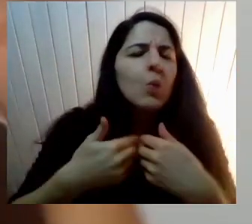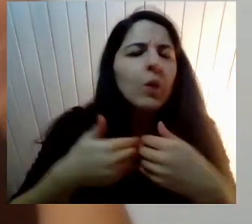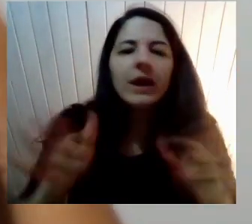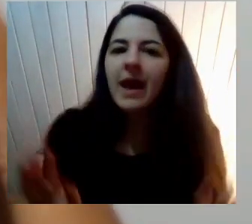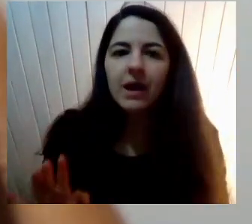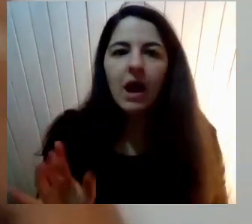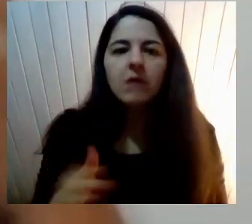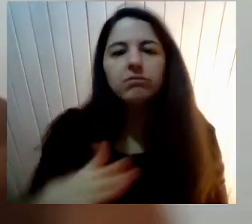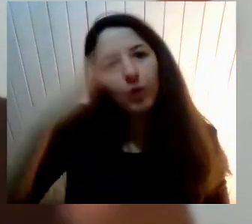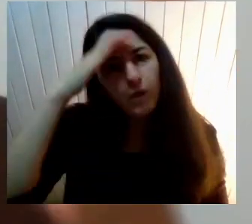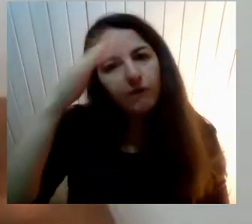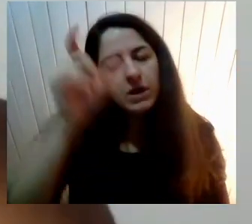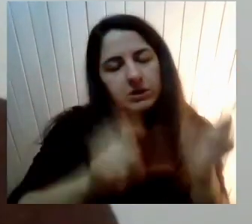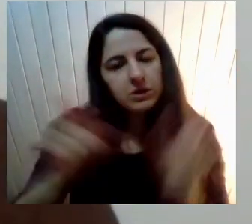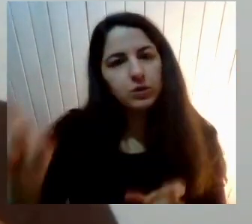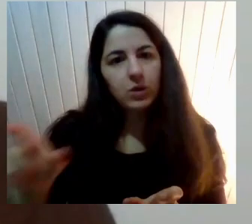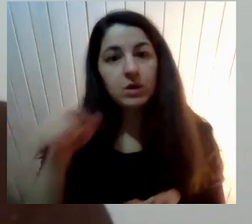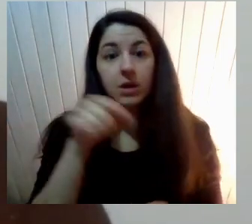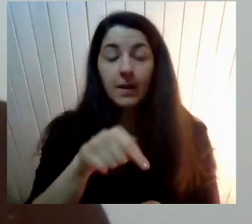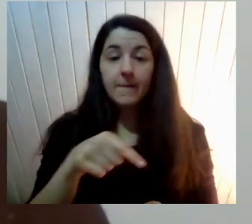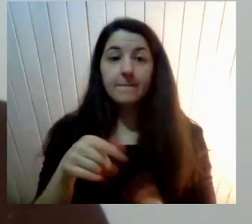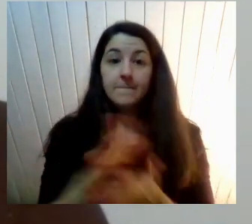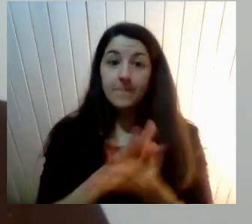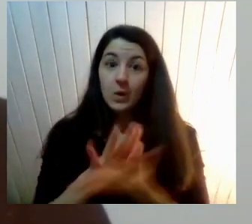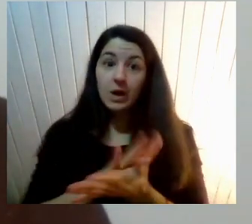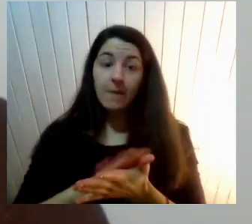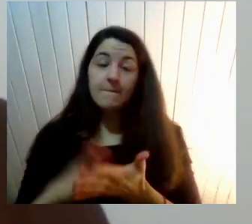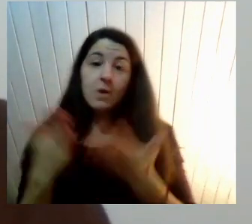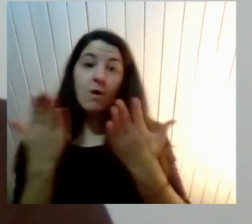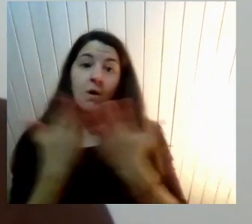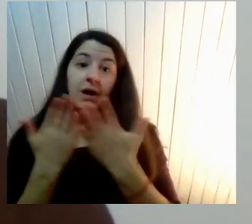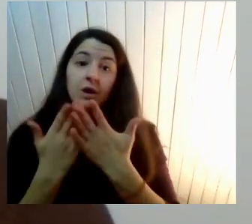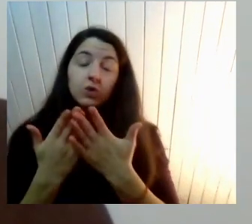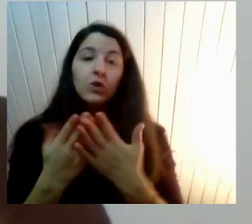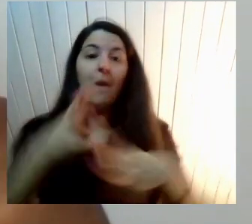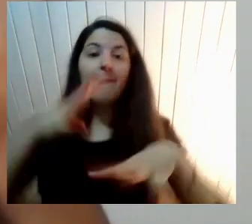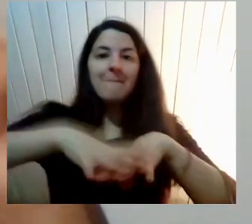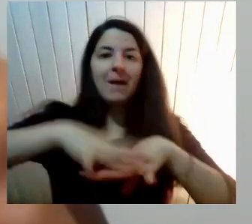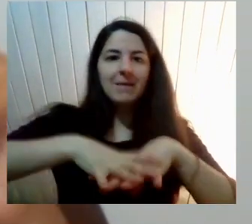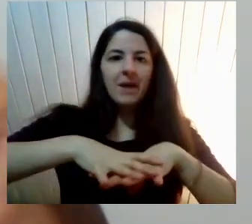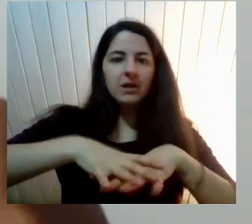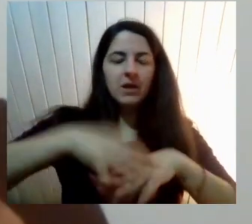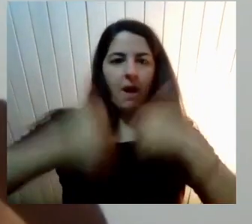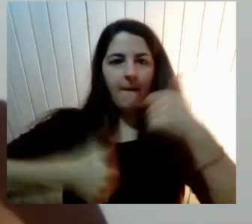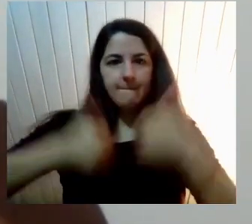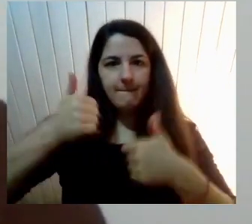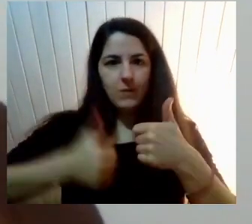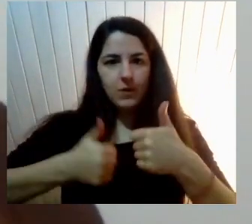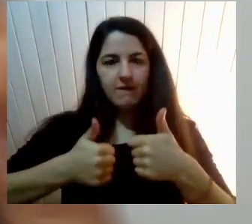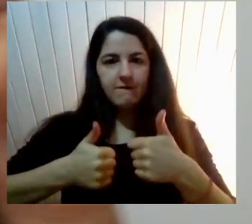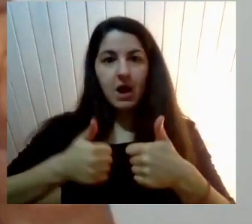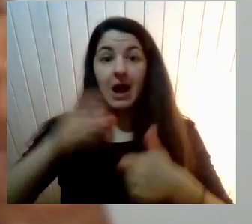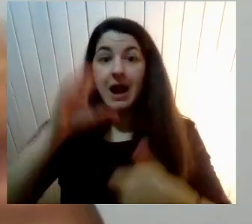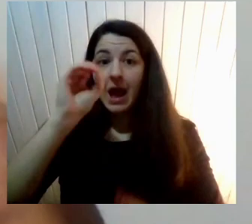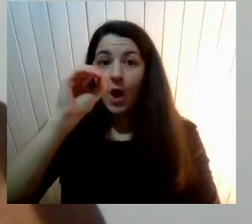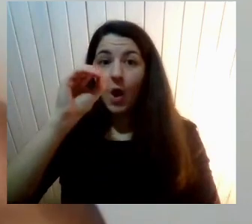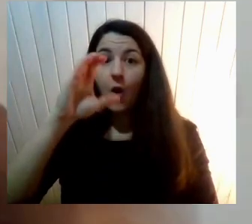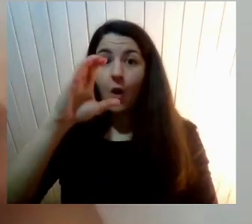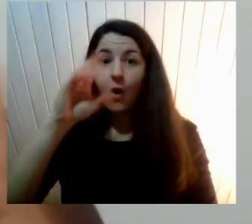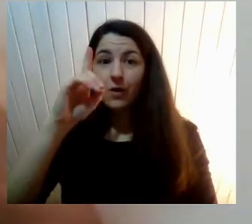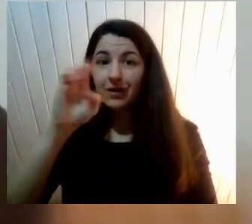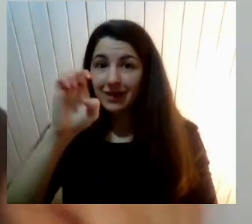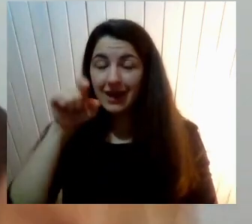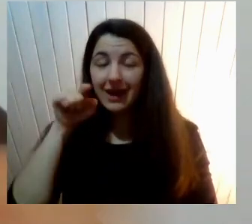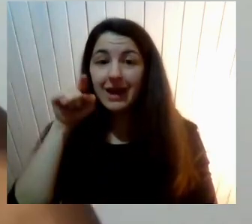diferencias De puntaje Por ejemplo En matemáticas En la PSU O en el CINCE La misma OSDE Define Que la diferencia En